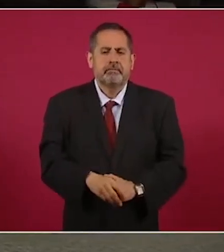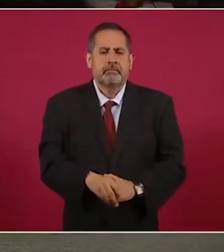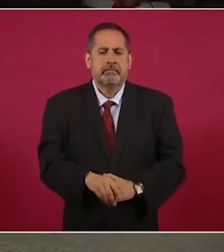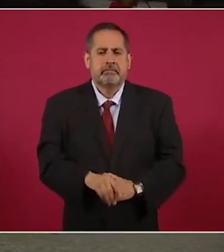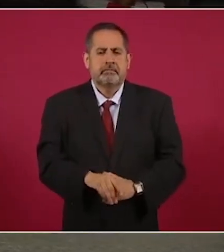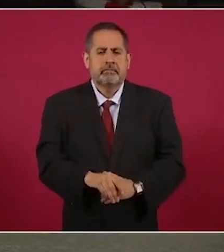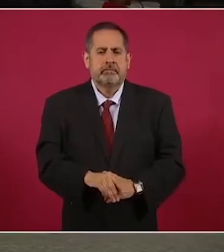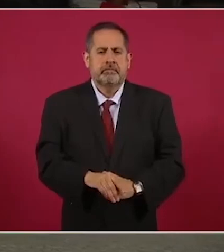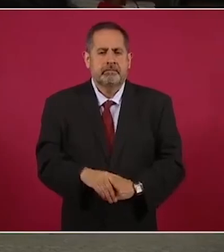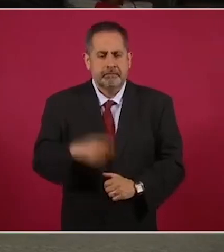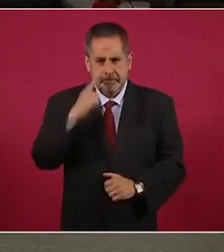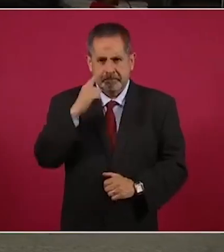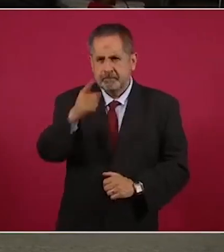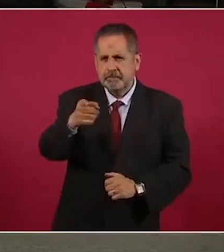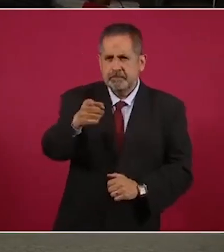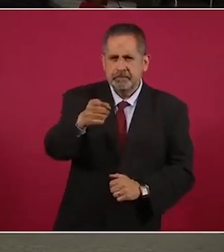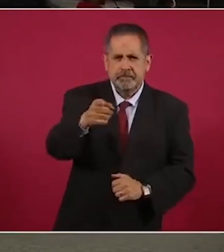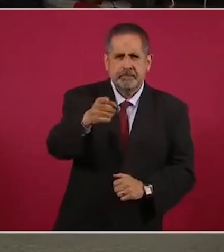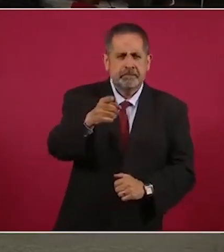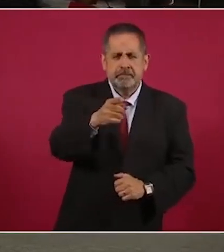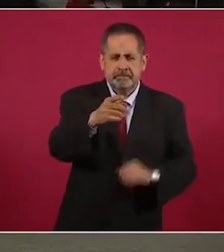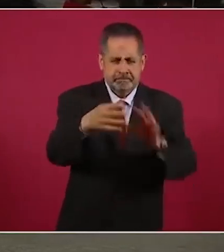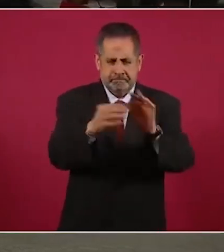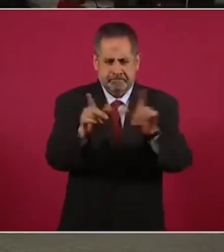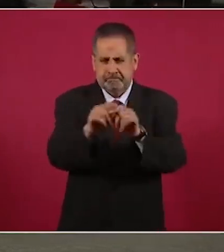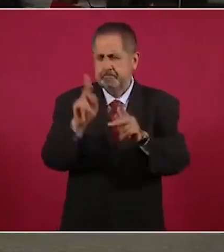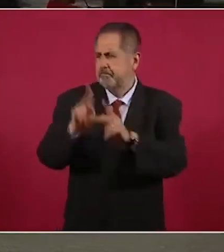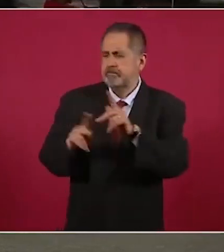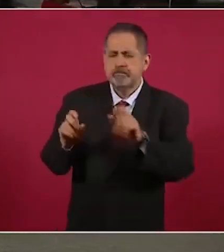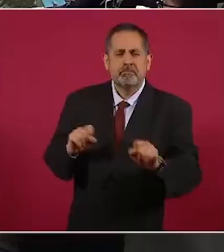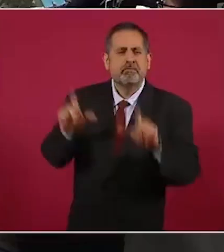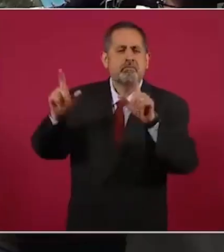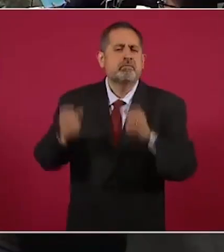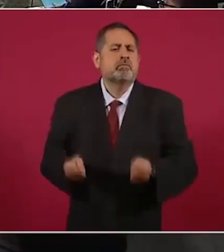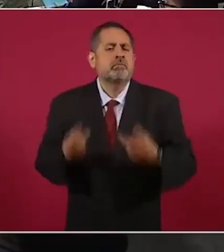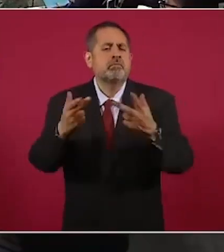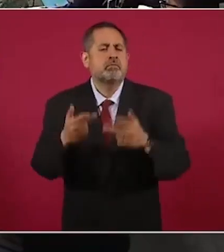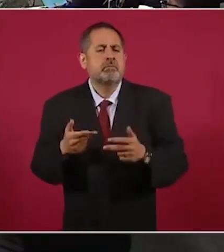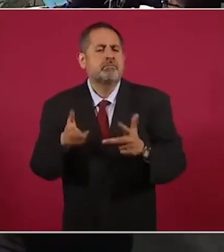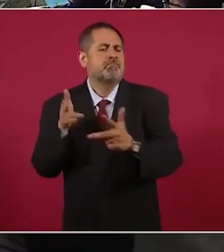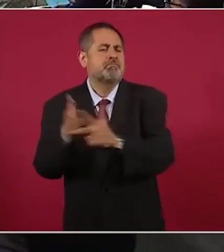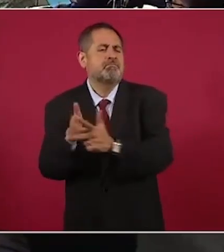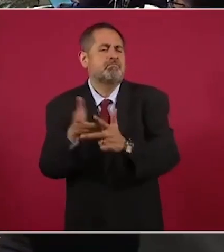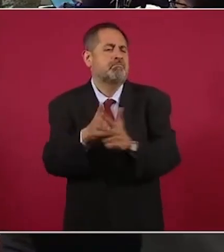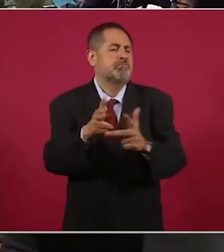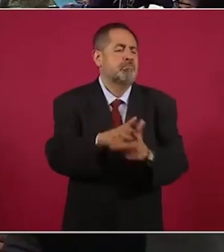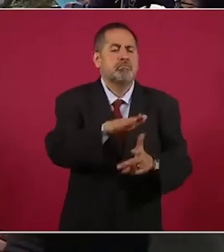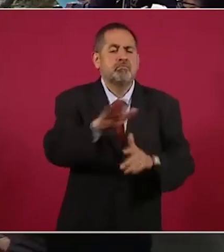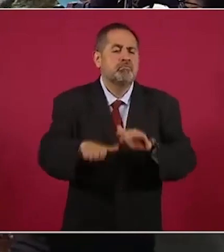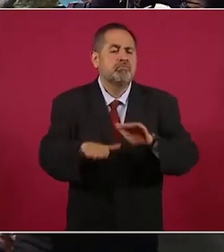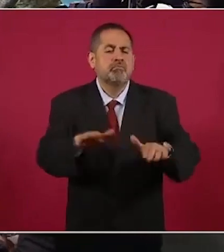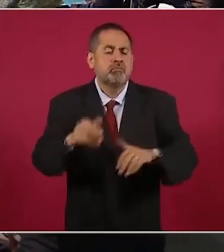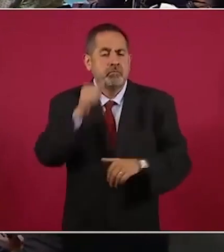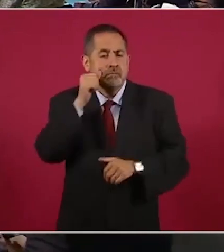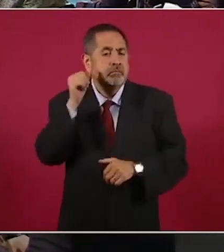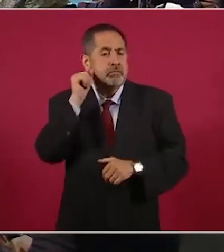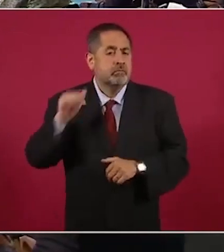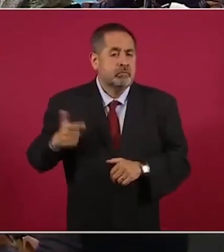A ver, pon nada más. ¿Cuántos homicidios hubieron ayer en Guanajuato?